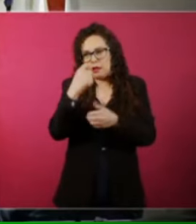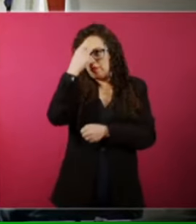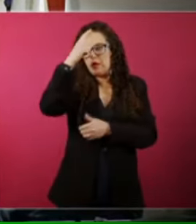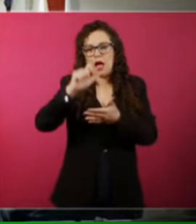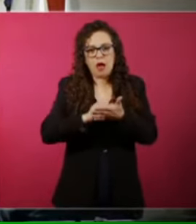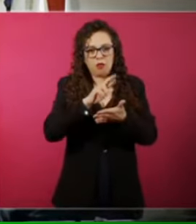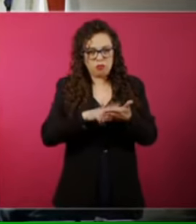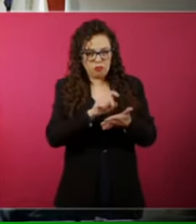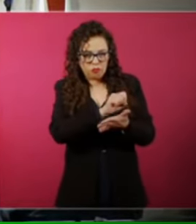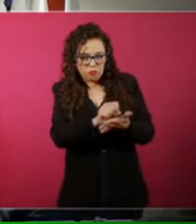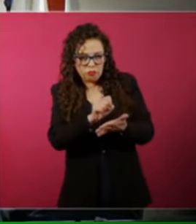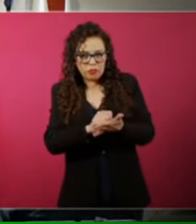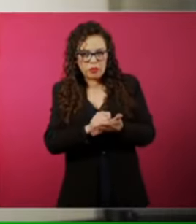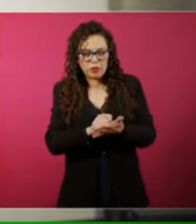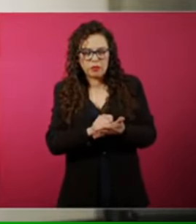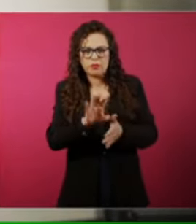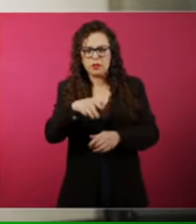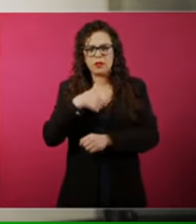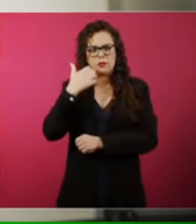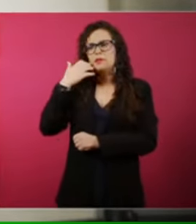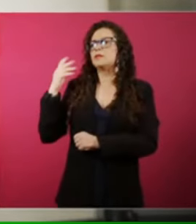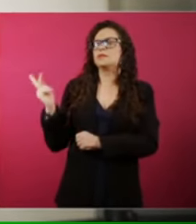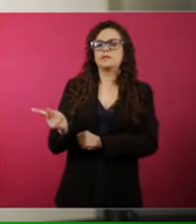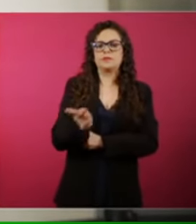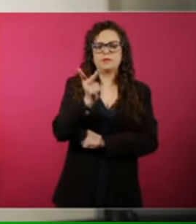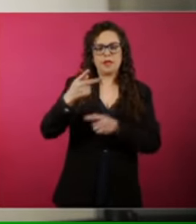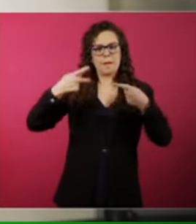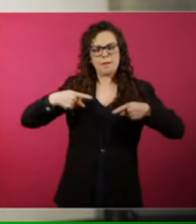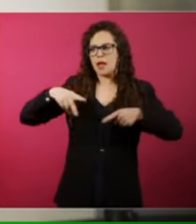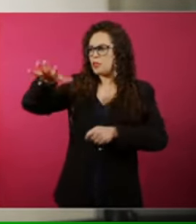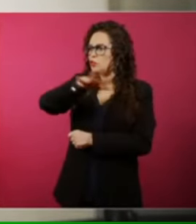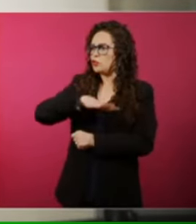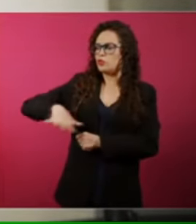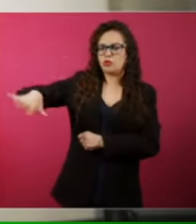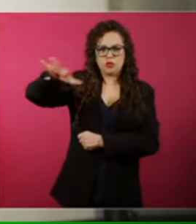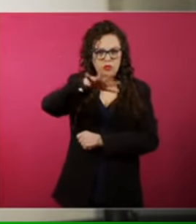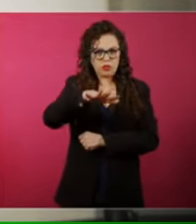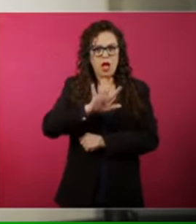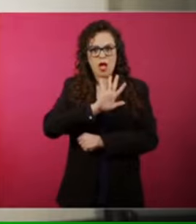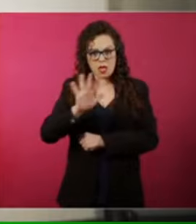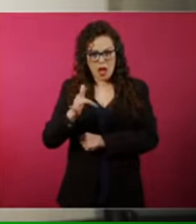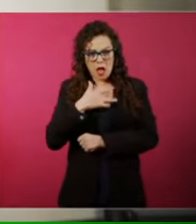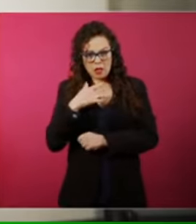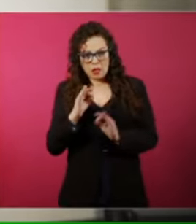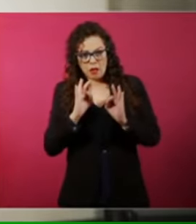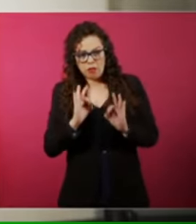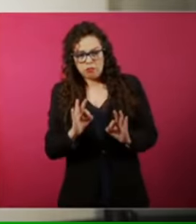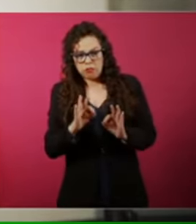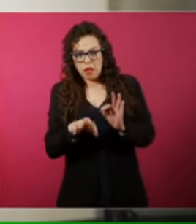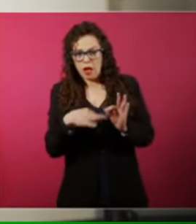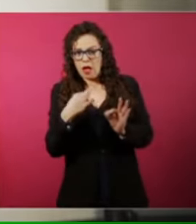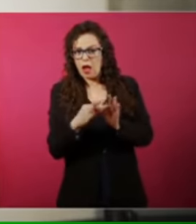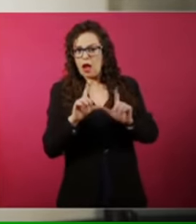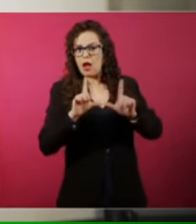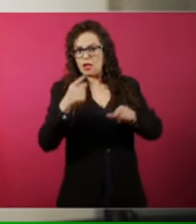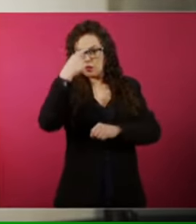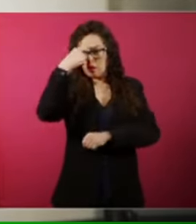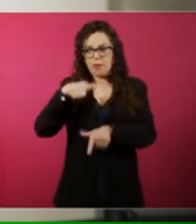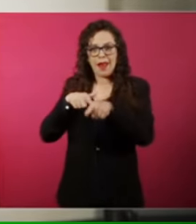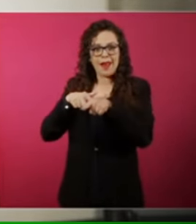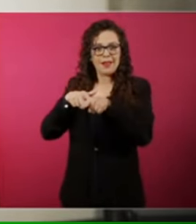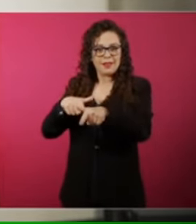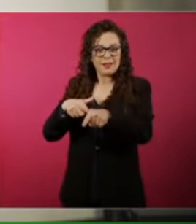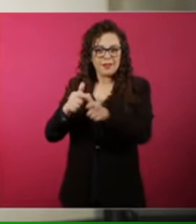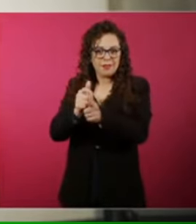Preguntarle si considera usted que está listo el relevo generacional en México para mantenerse vigente la izquierda y también, aprovechando esto,